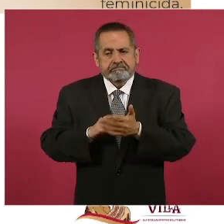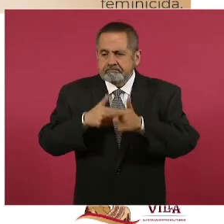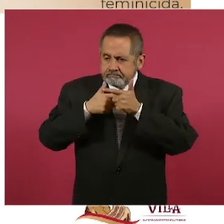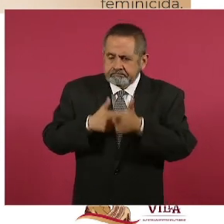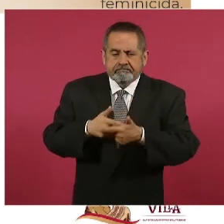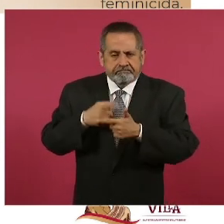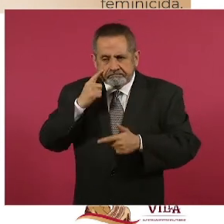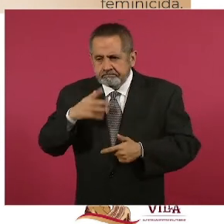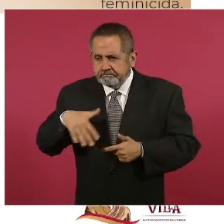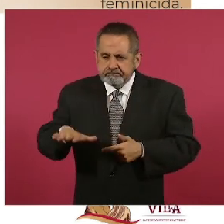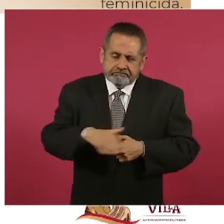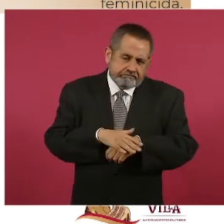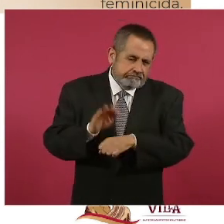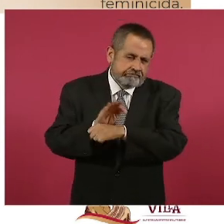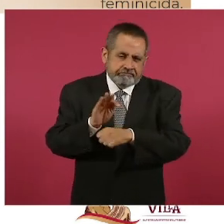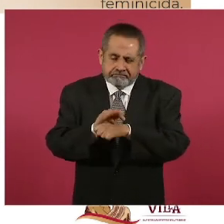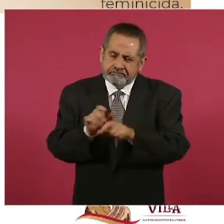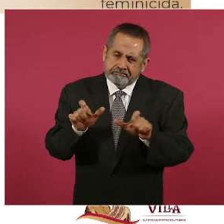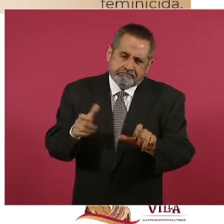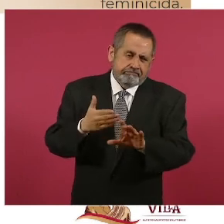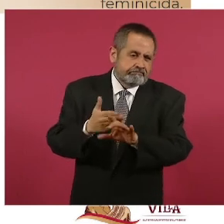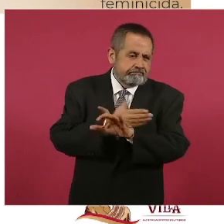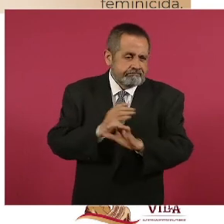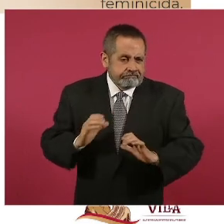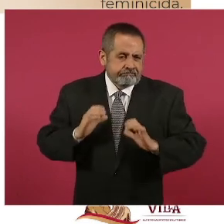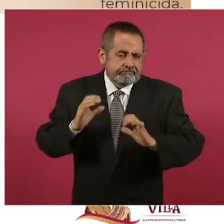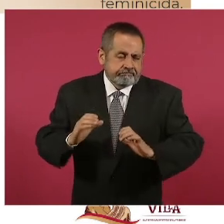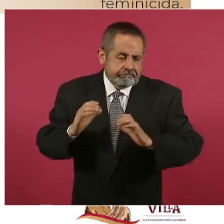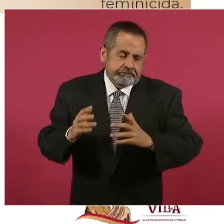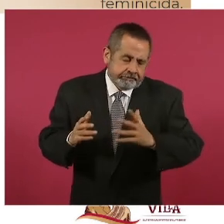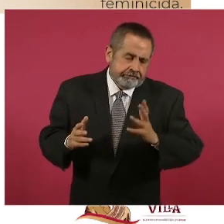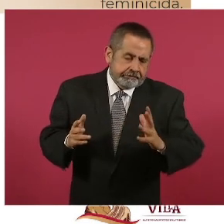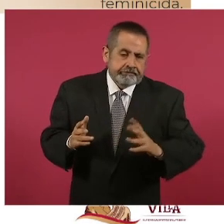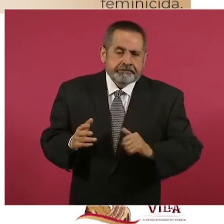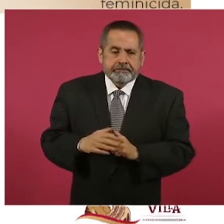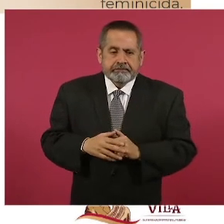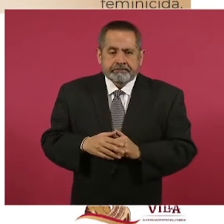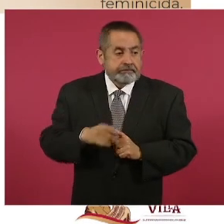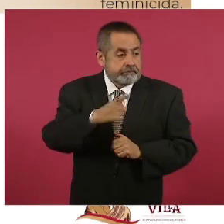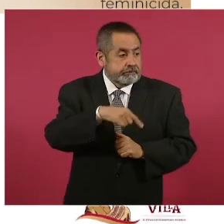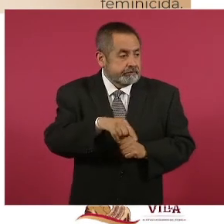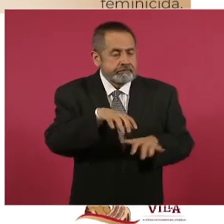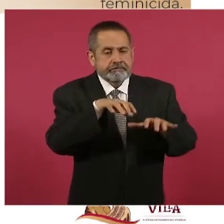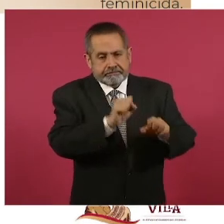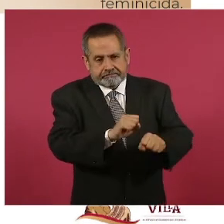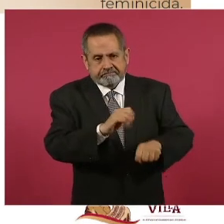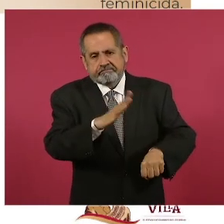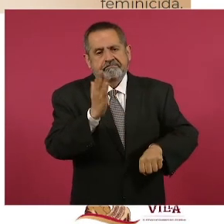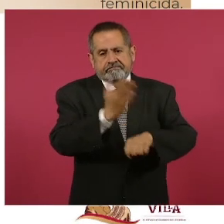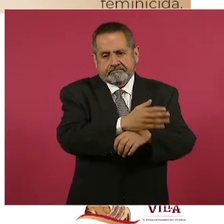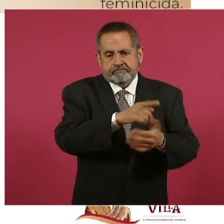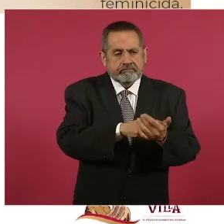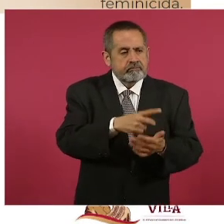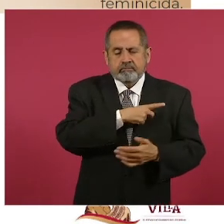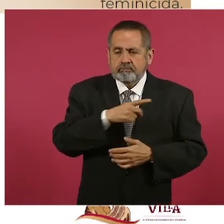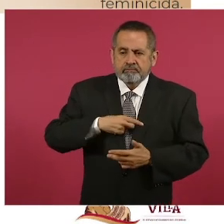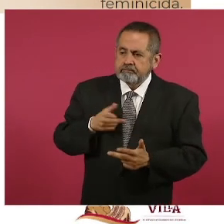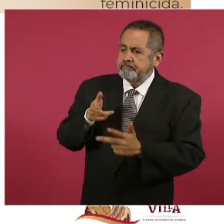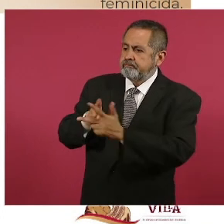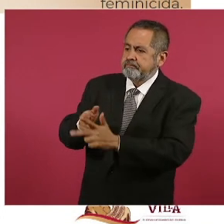acciones de prevención, persecución y sanción de la violencia feminicida,